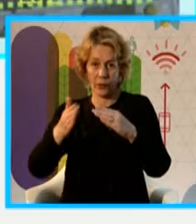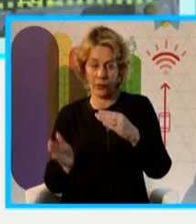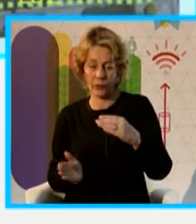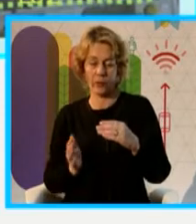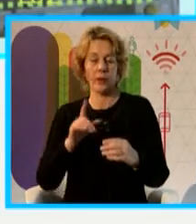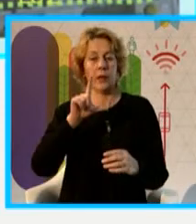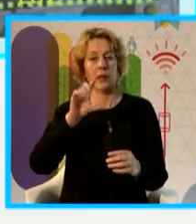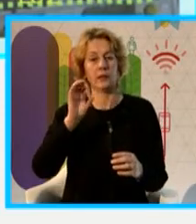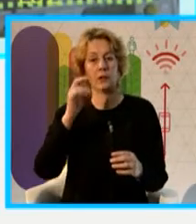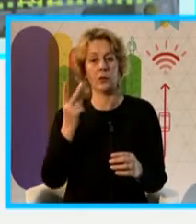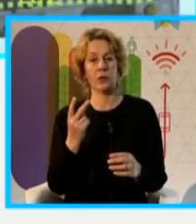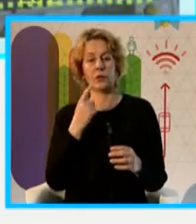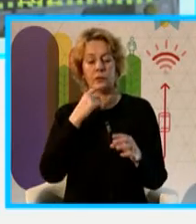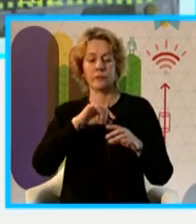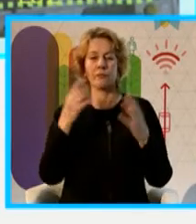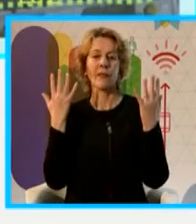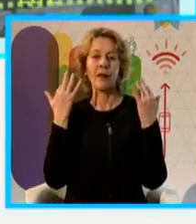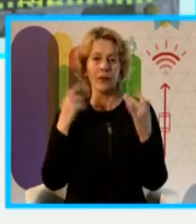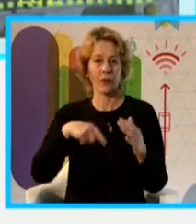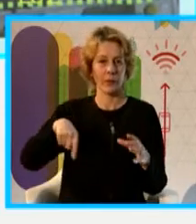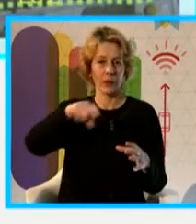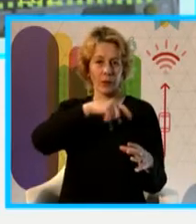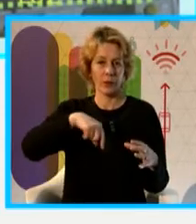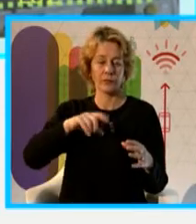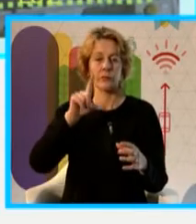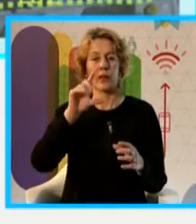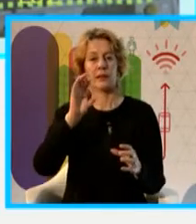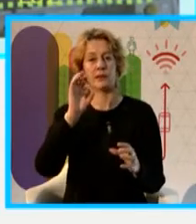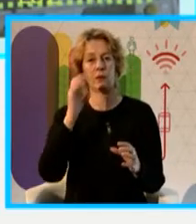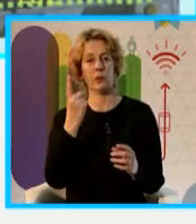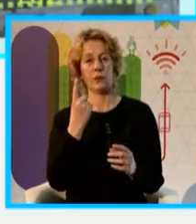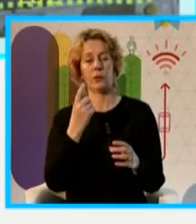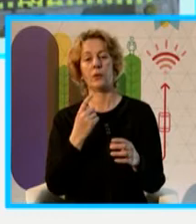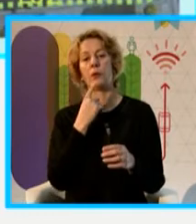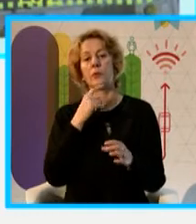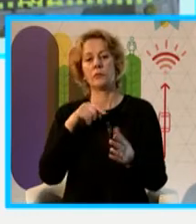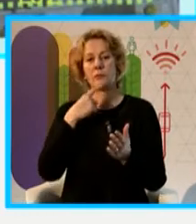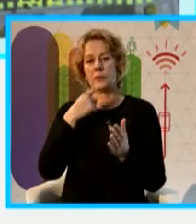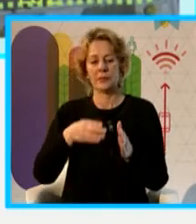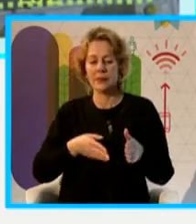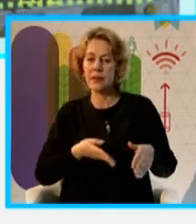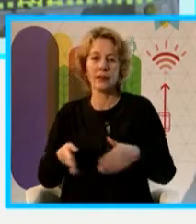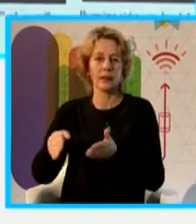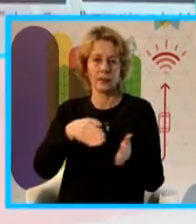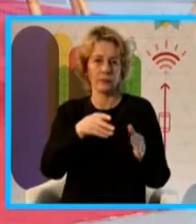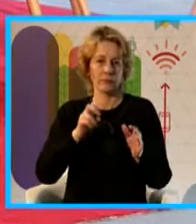que rodea todo lo que es el parque tradicional y las L01 en las sendas del parque.